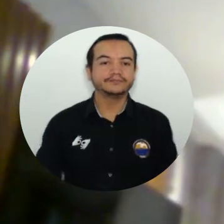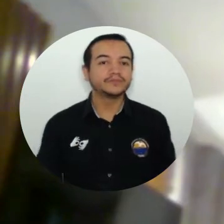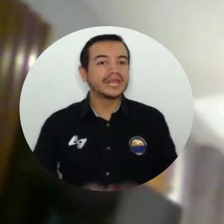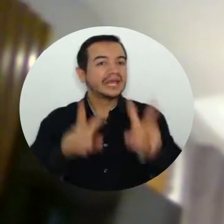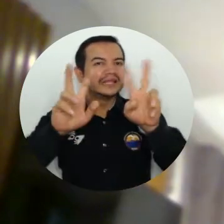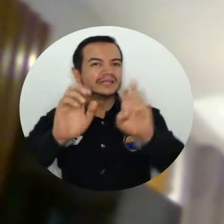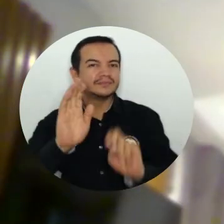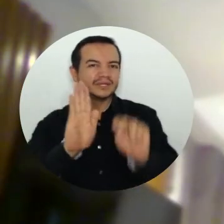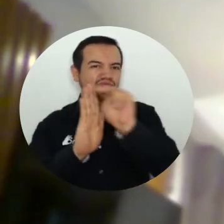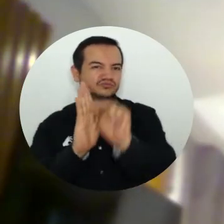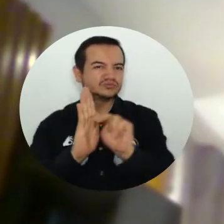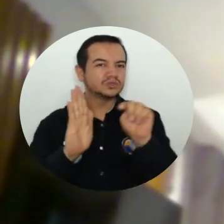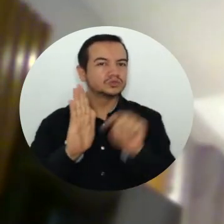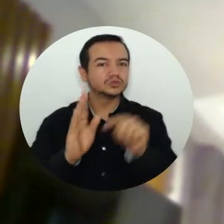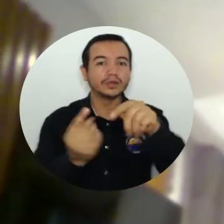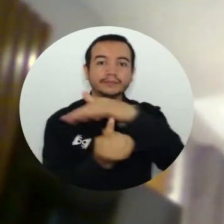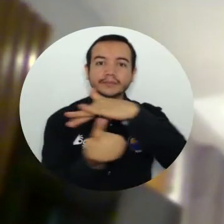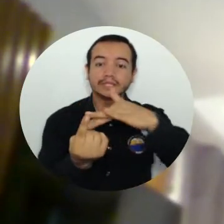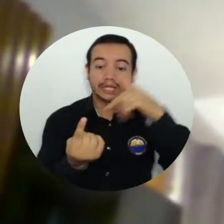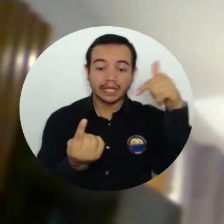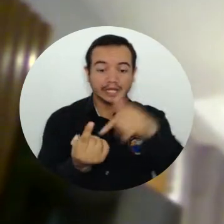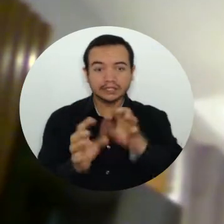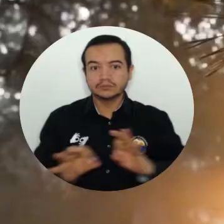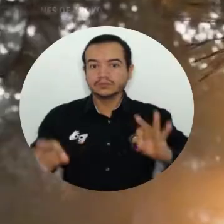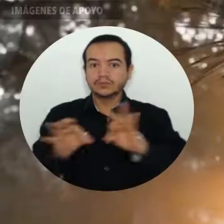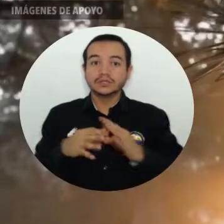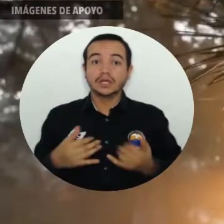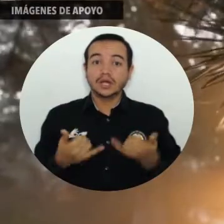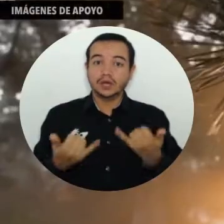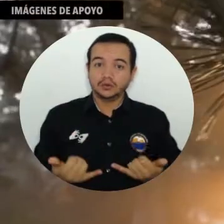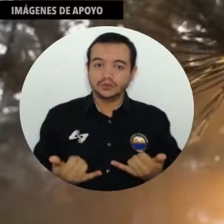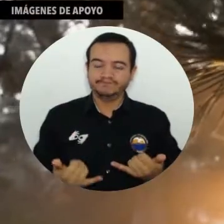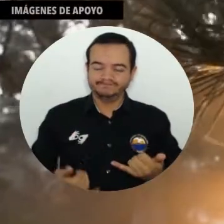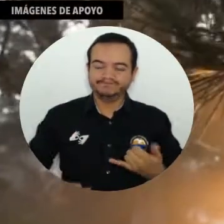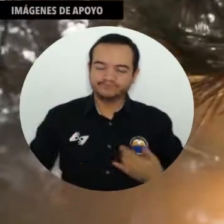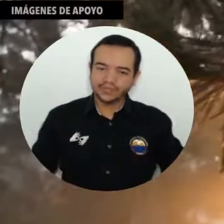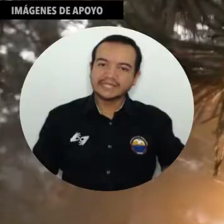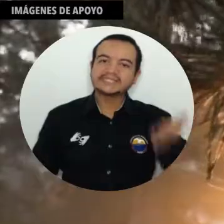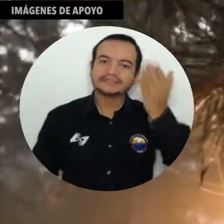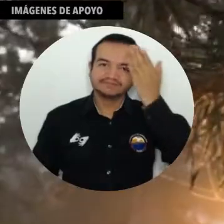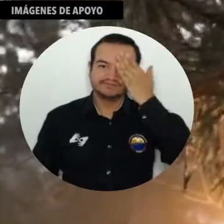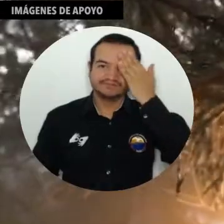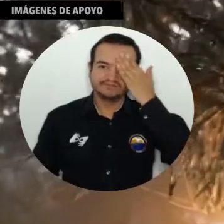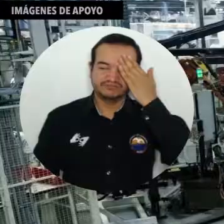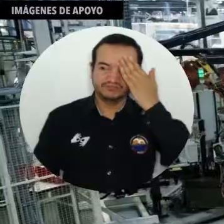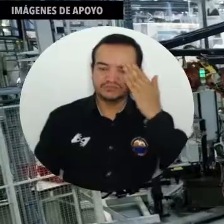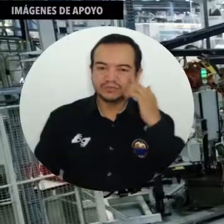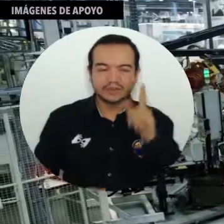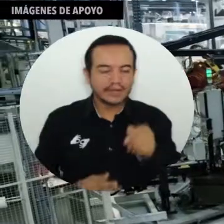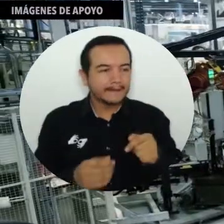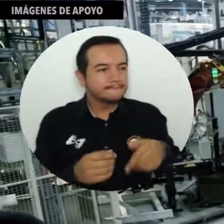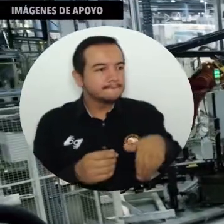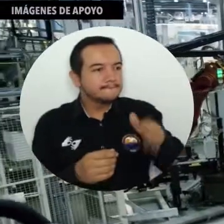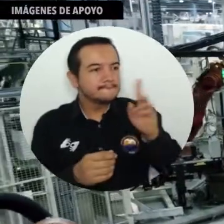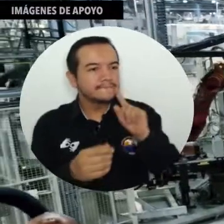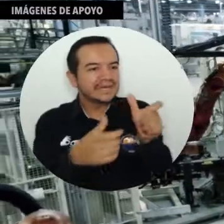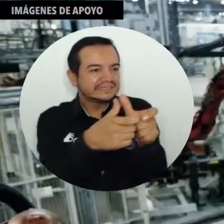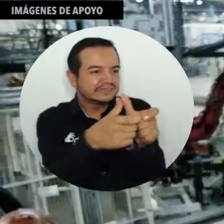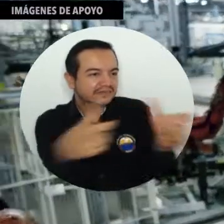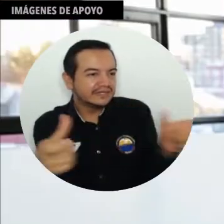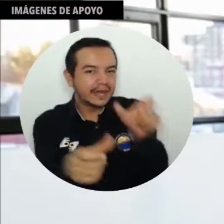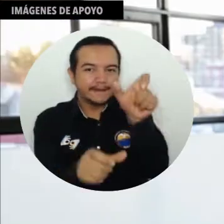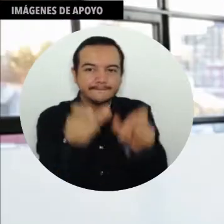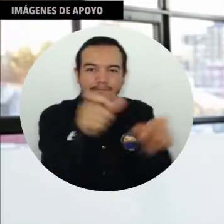ambiental son importantes para el presente. Reconozco la necesidad de que haya cada vez más